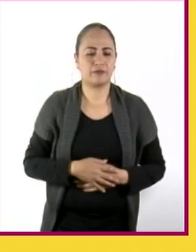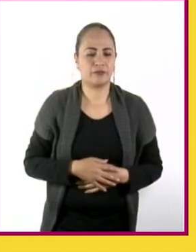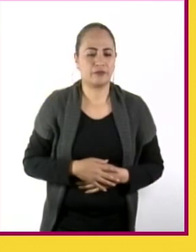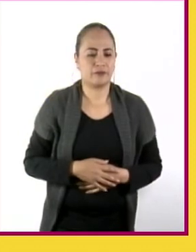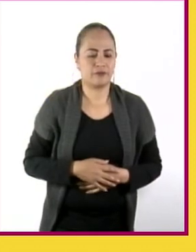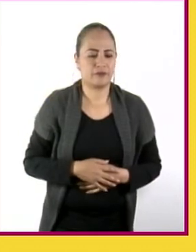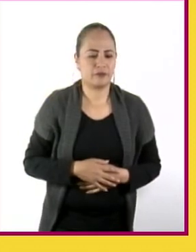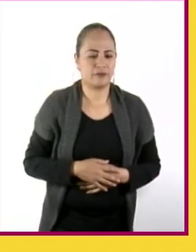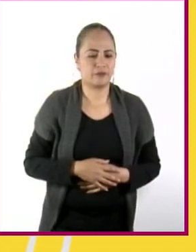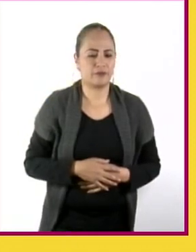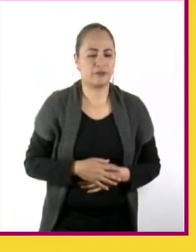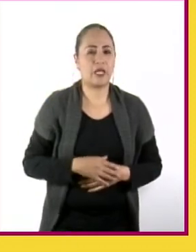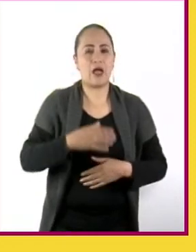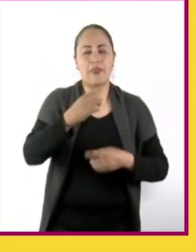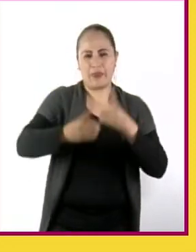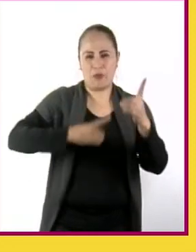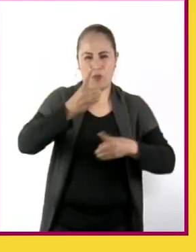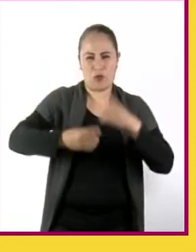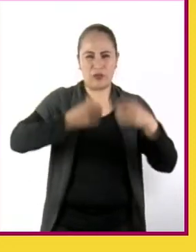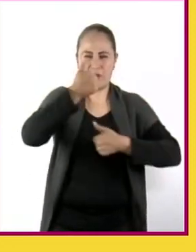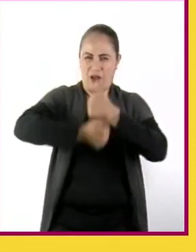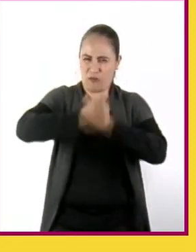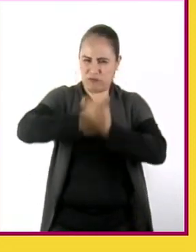Competencias deportivas.